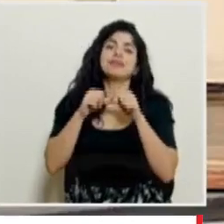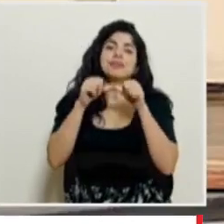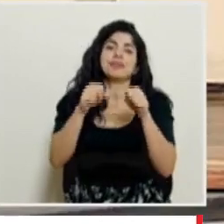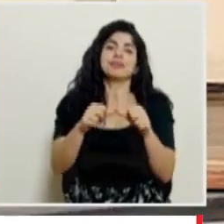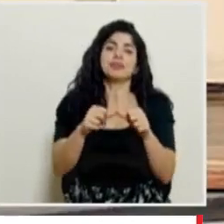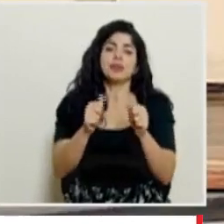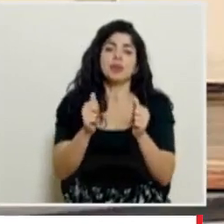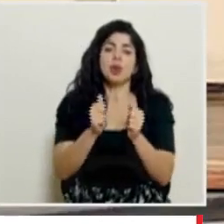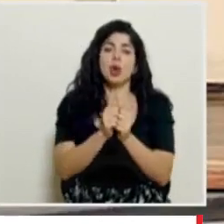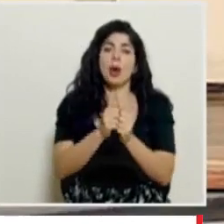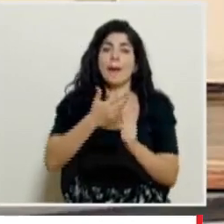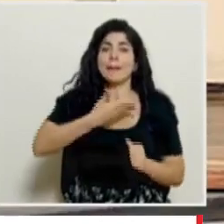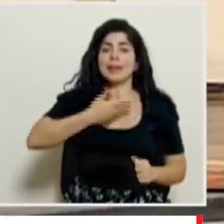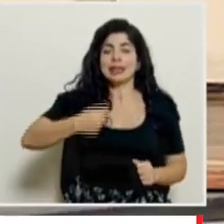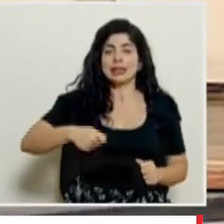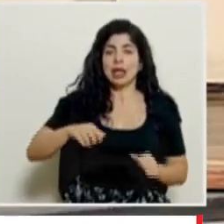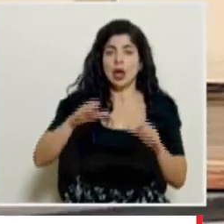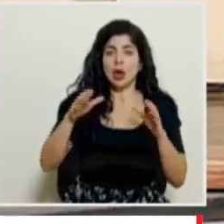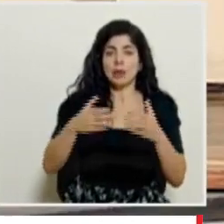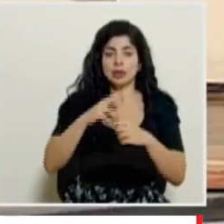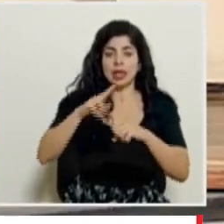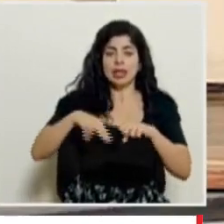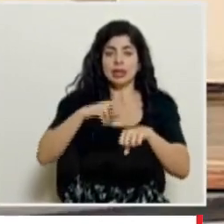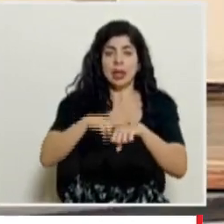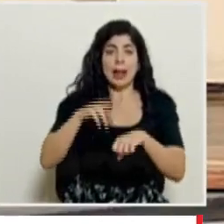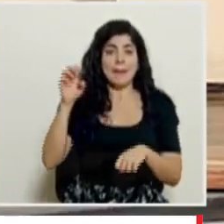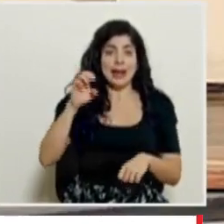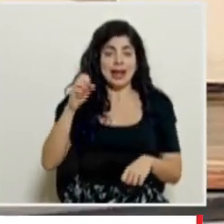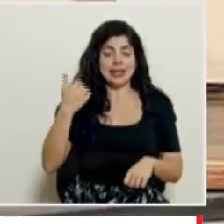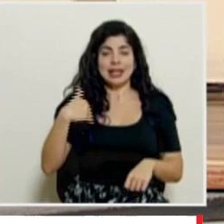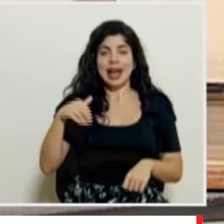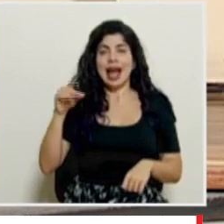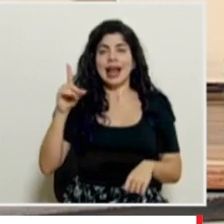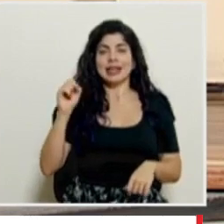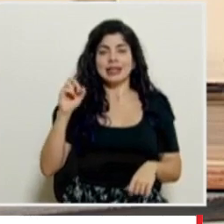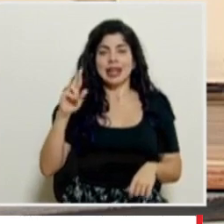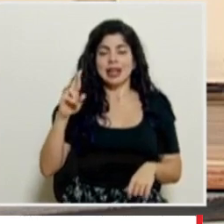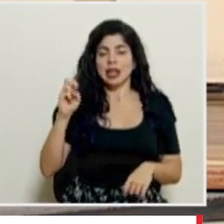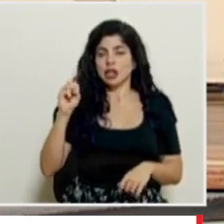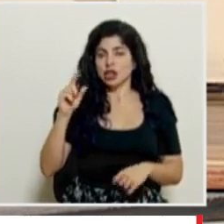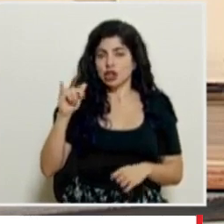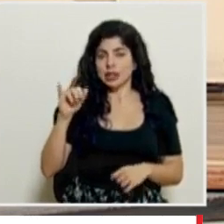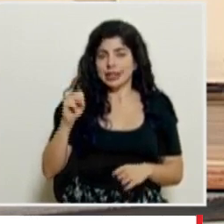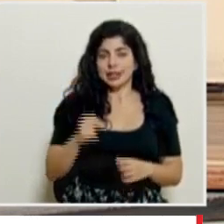Continuamos con el presidente de la Comisión Nacional de Emergencias el señor Alexander Solís